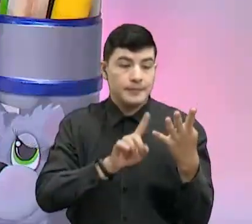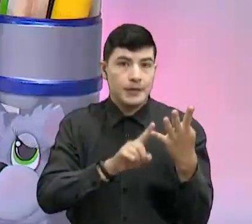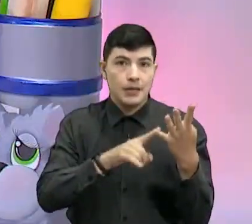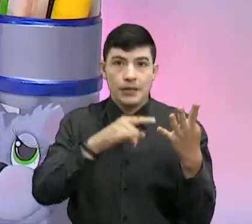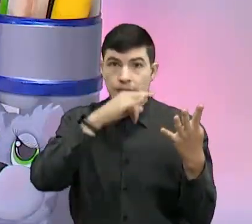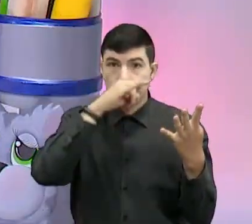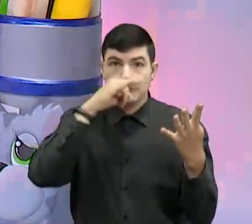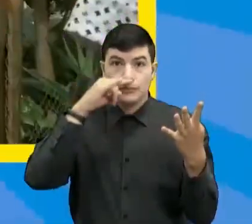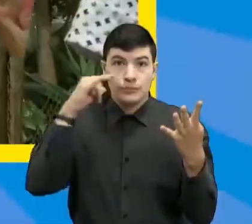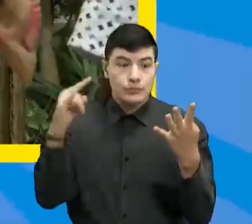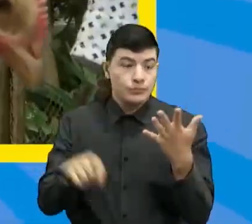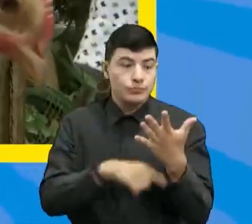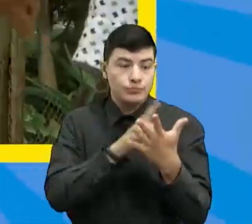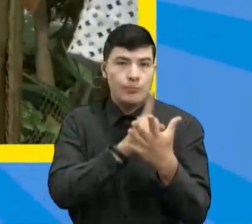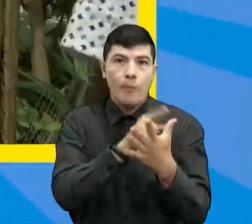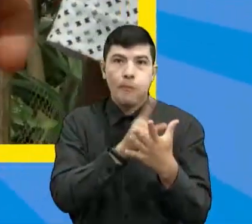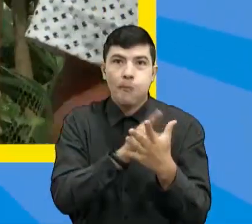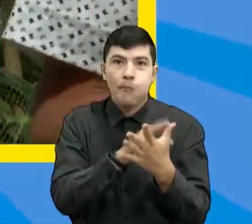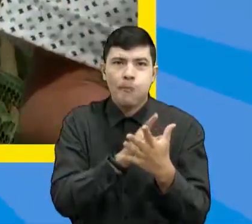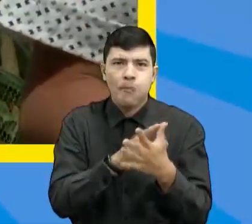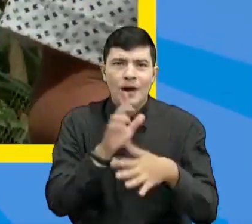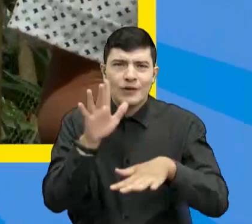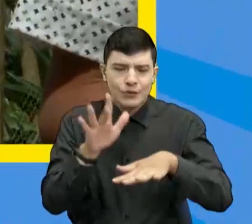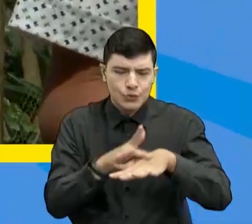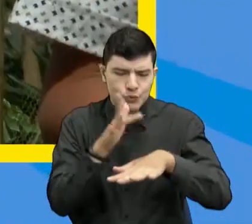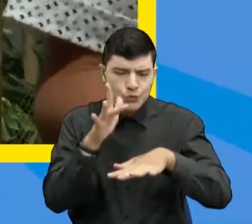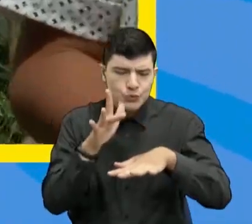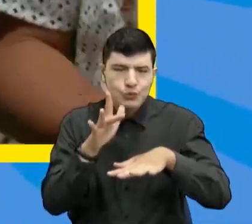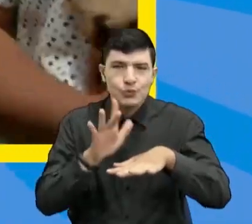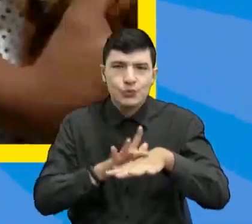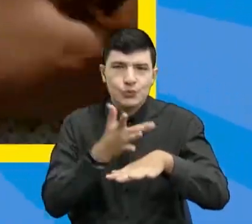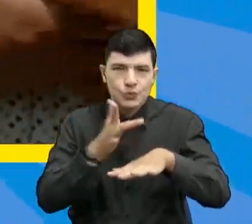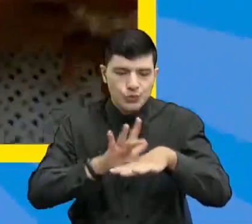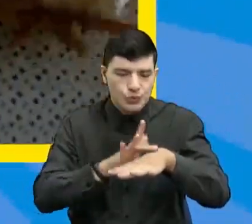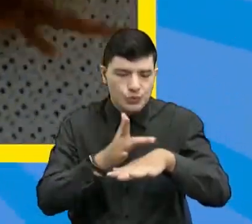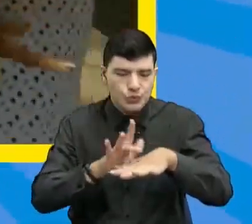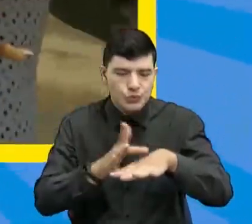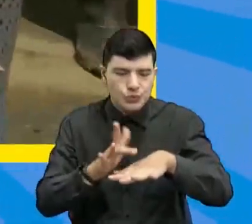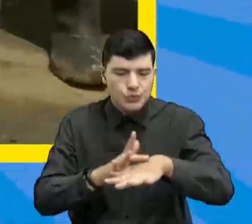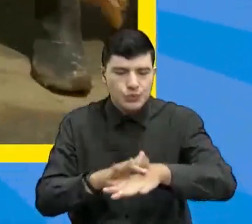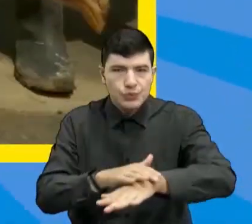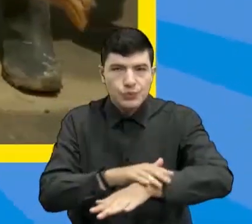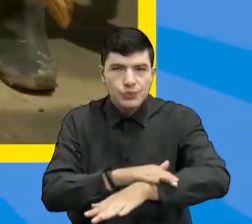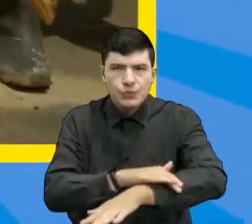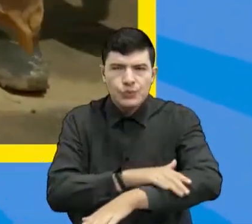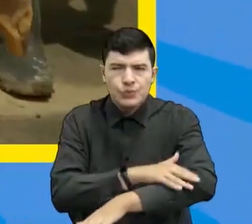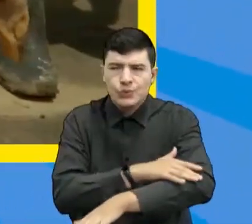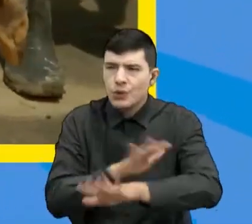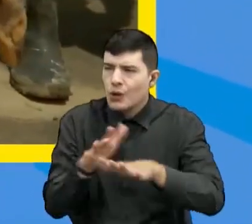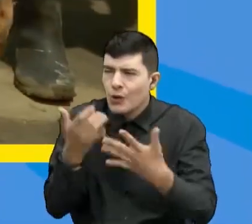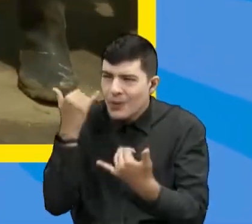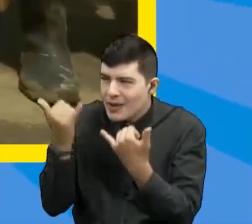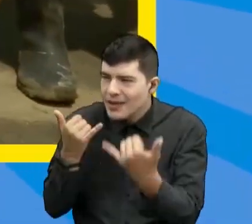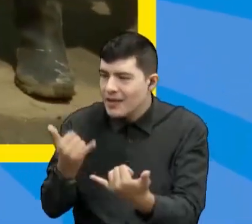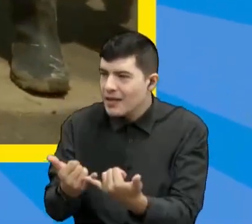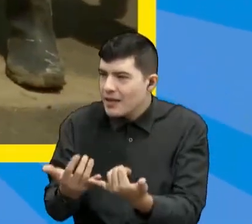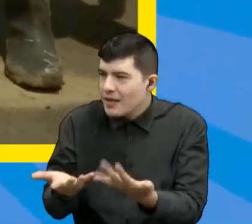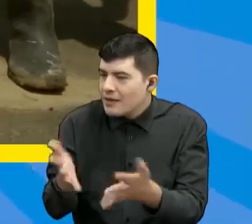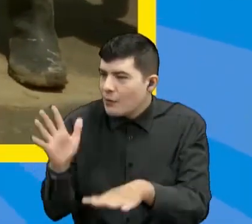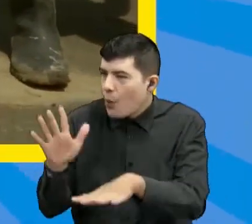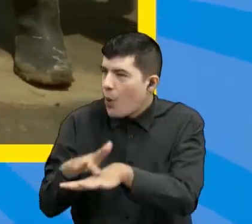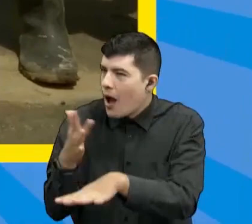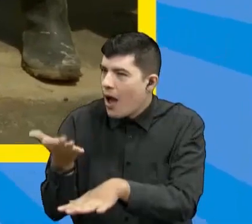el tacto. ¿Cómo podemos identificar este órgano, ala? Porque tocamos.